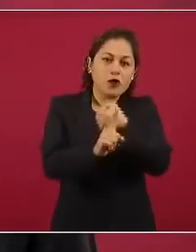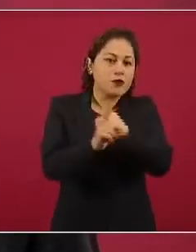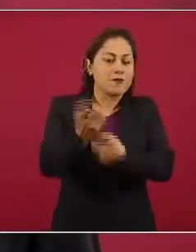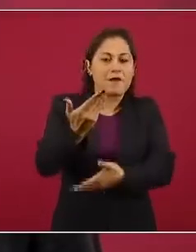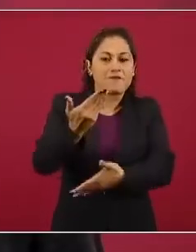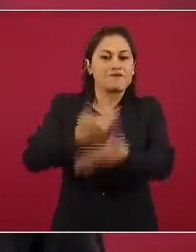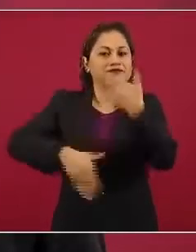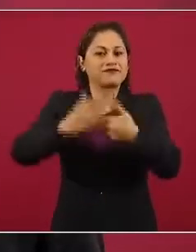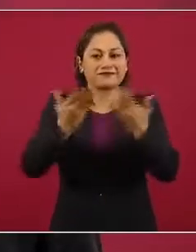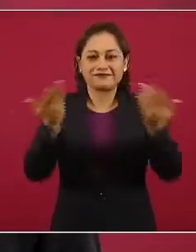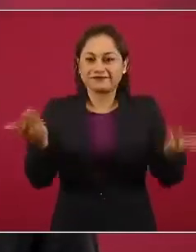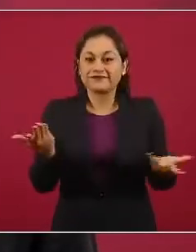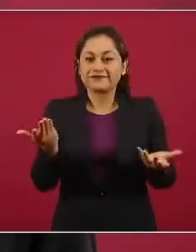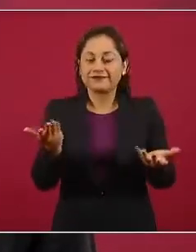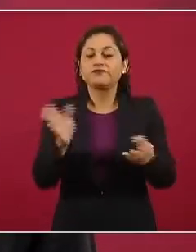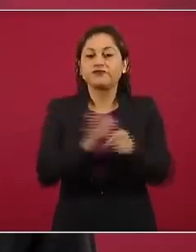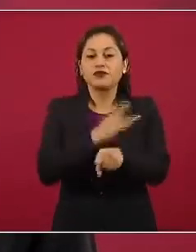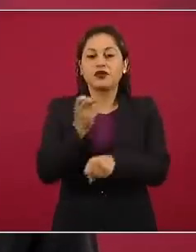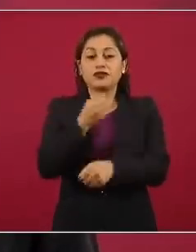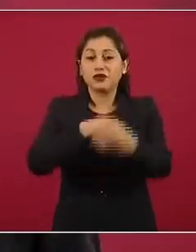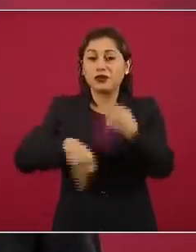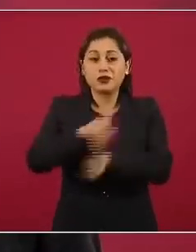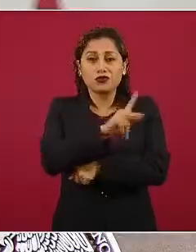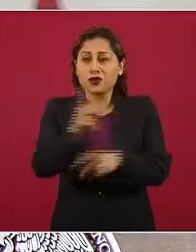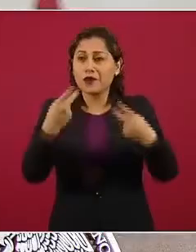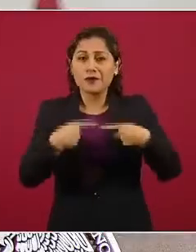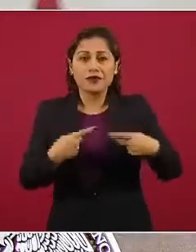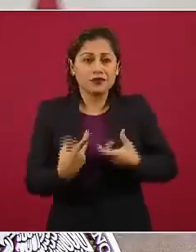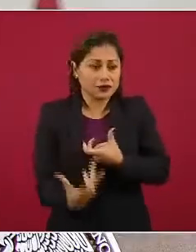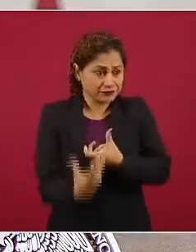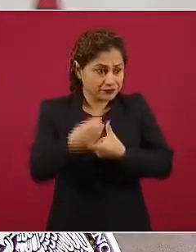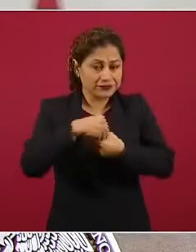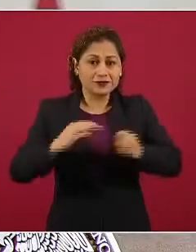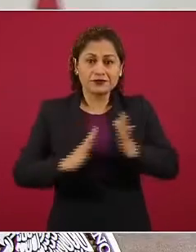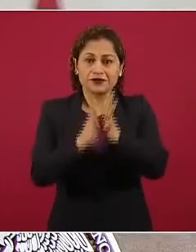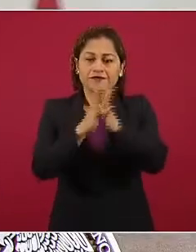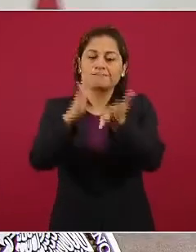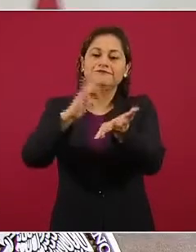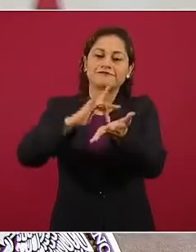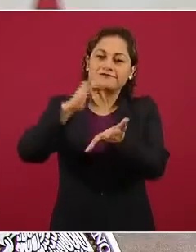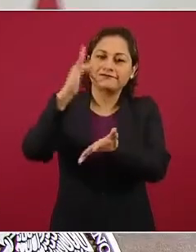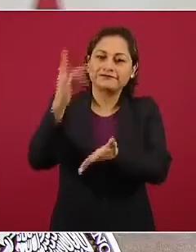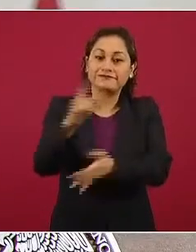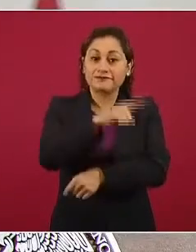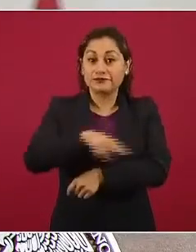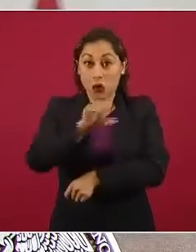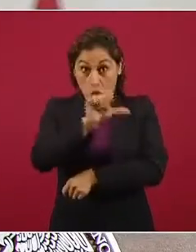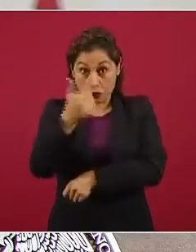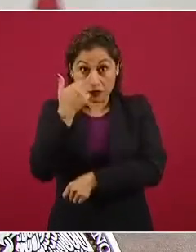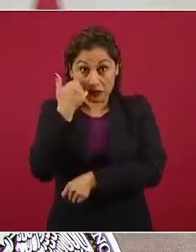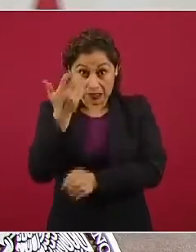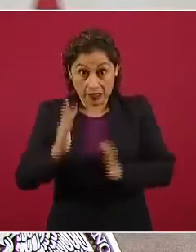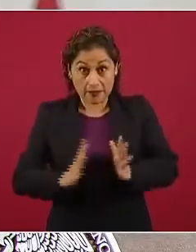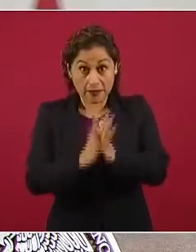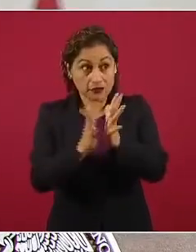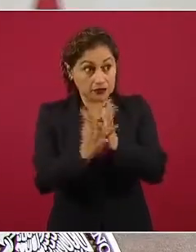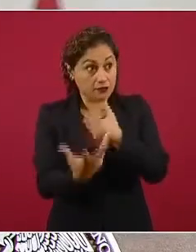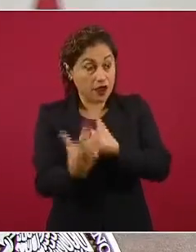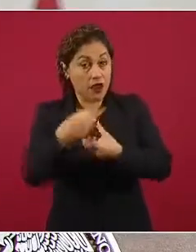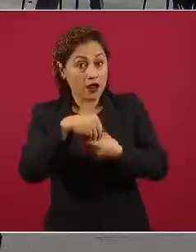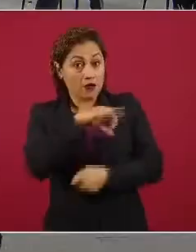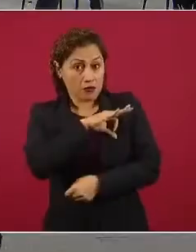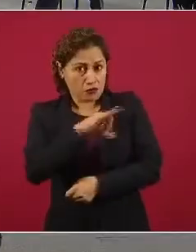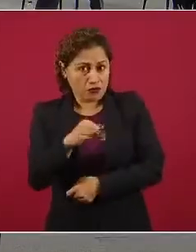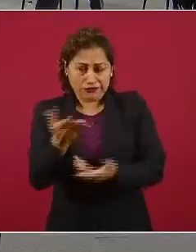agradecidos con todas, con todos quienes se han sumado y seguir invitando a los que se quieran sumar a este esfuerzo